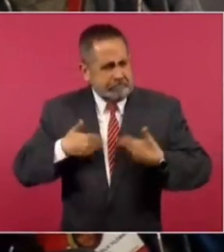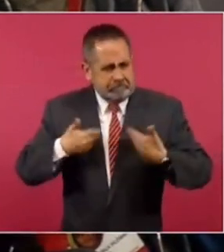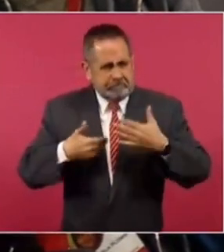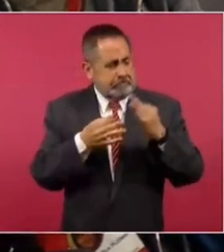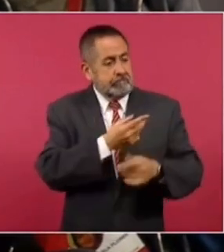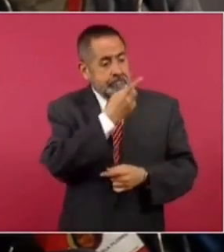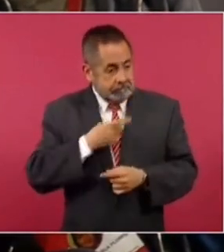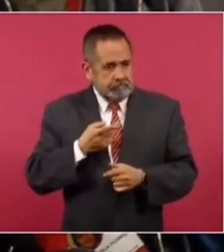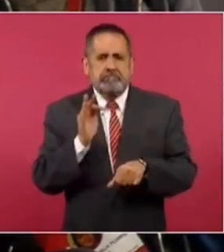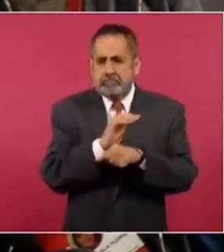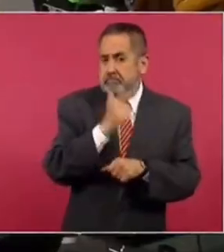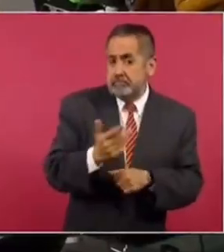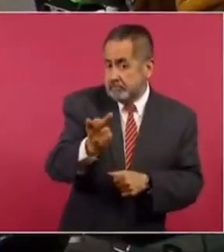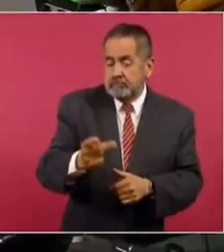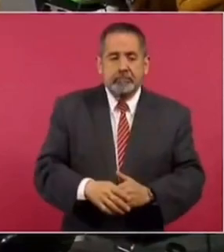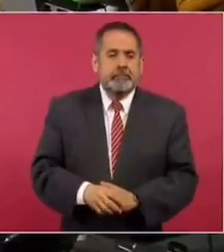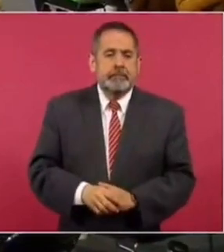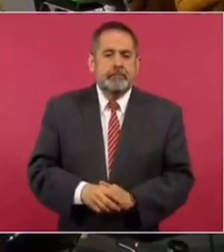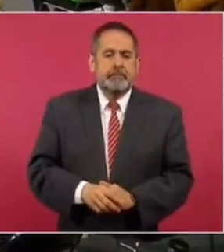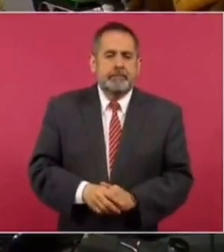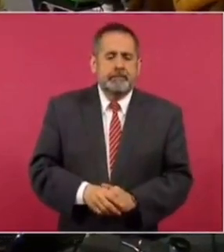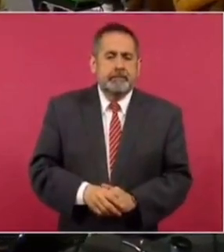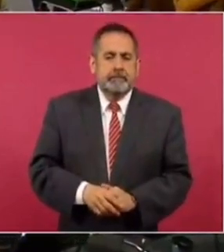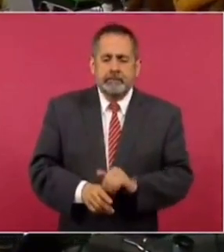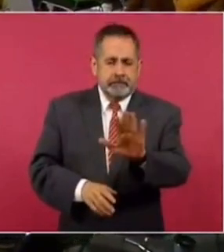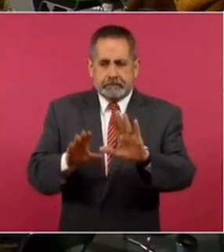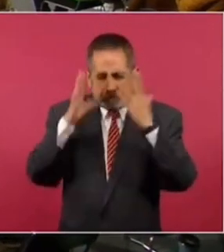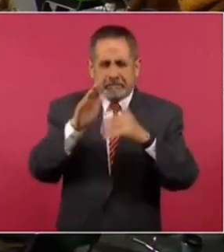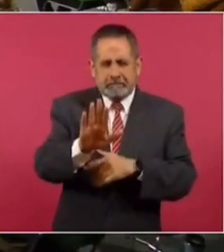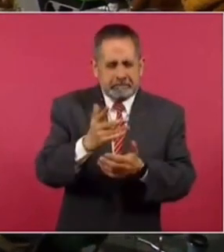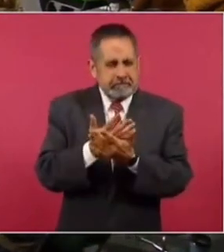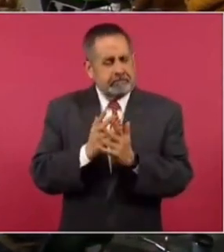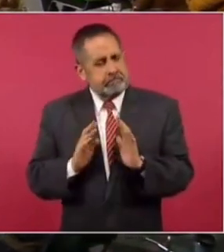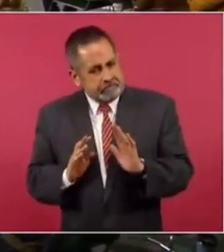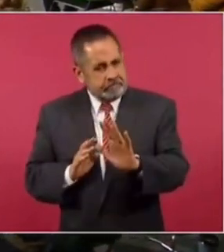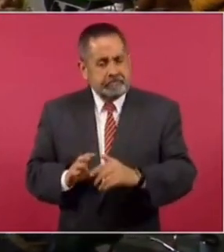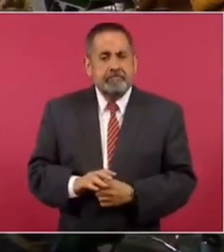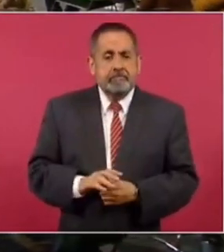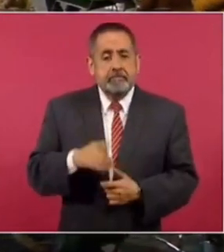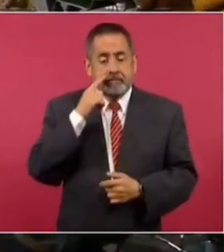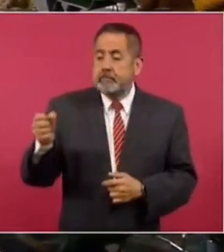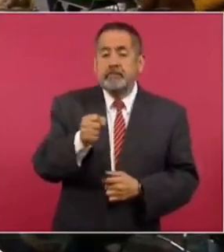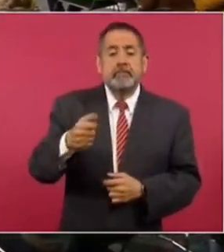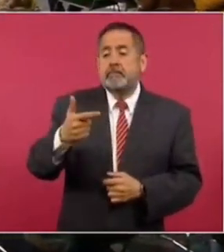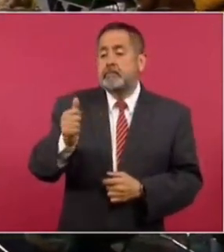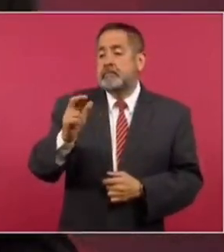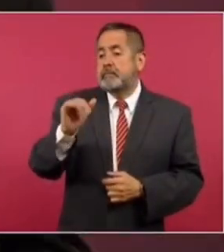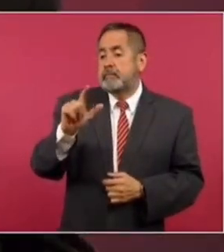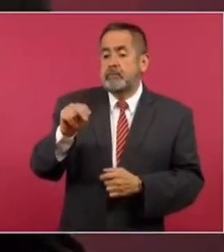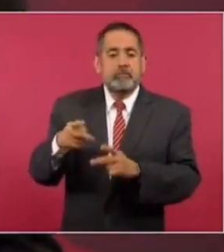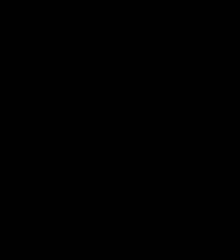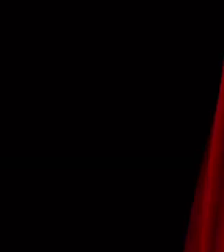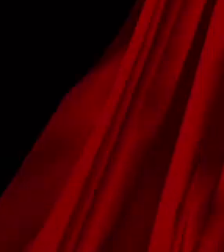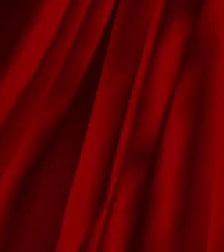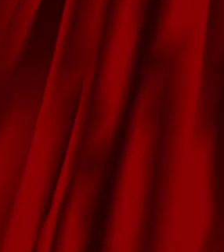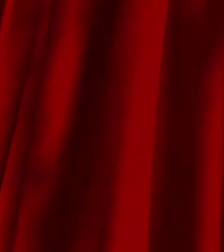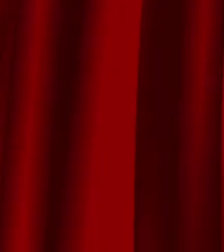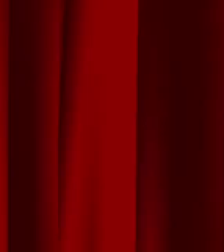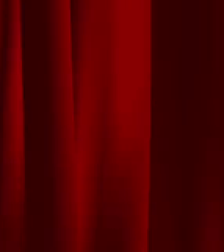investigar además figuras aquí en México? No adelantamos nada, porque el juicio de García Luna está por iniciar.